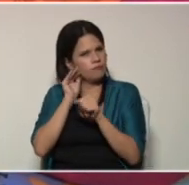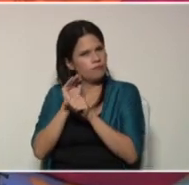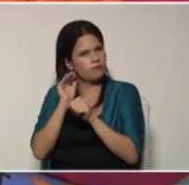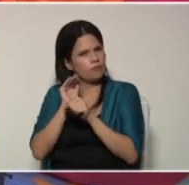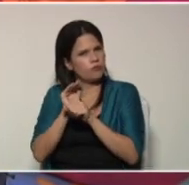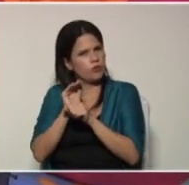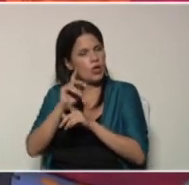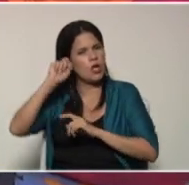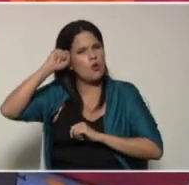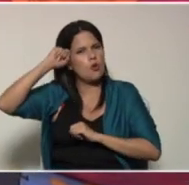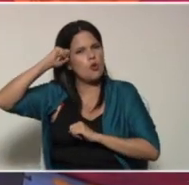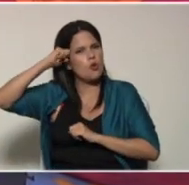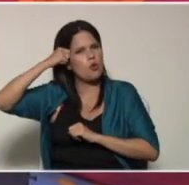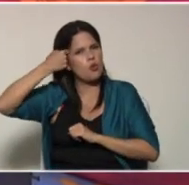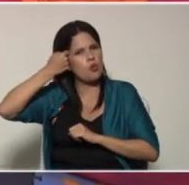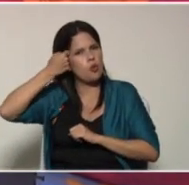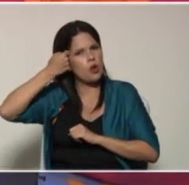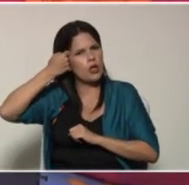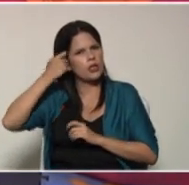y recuerden